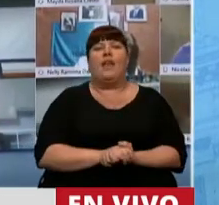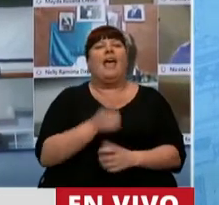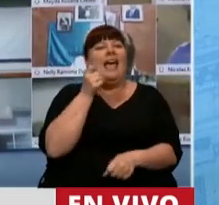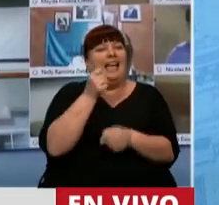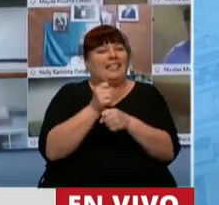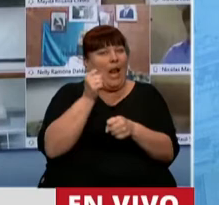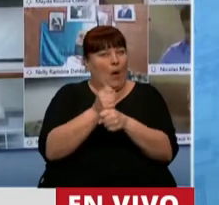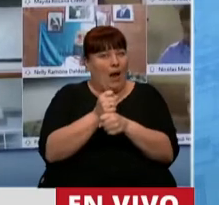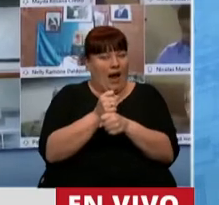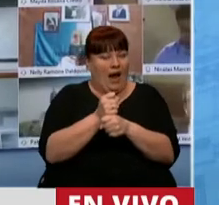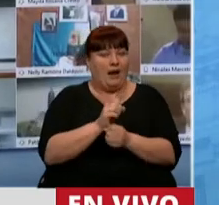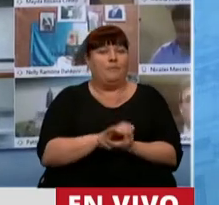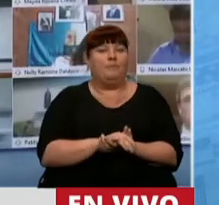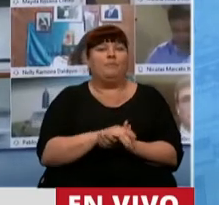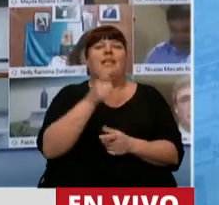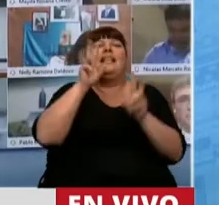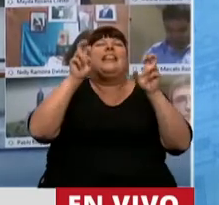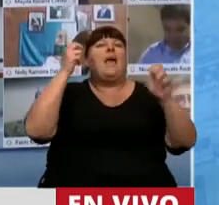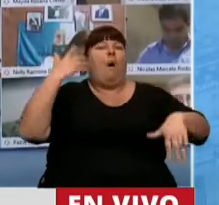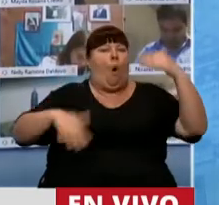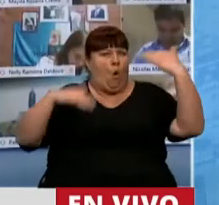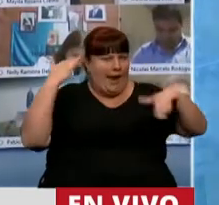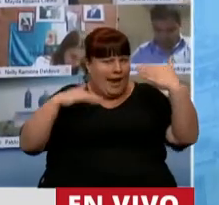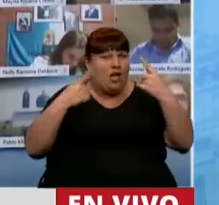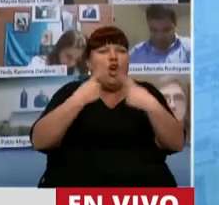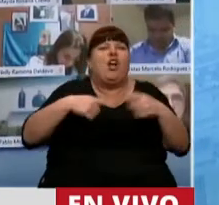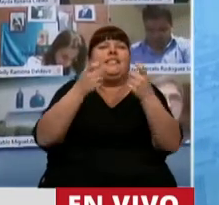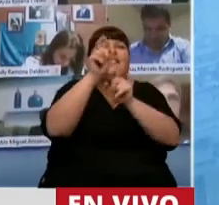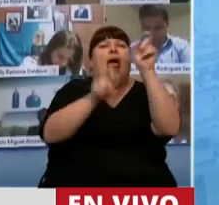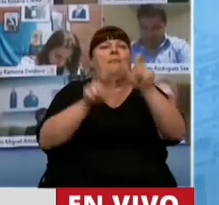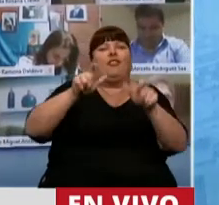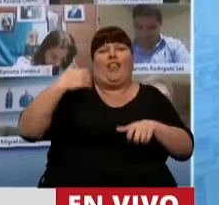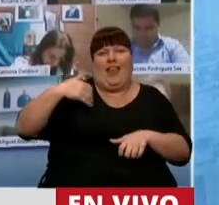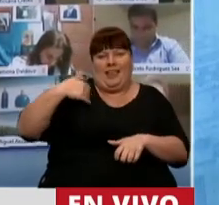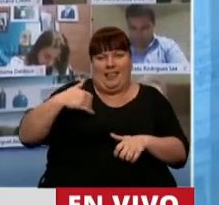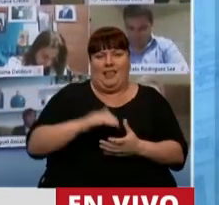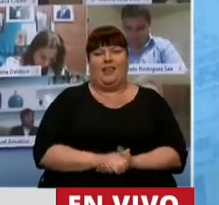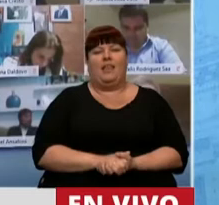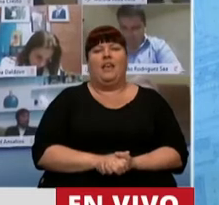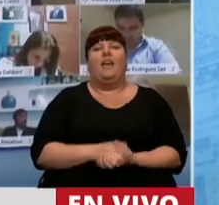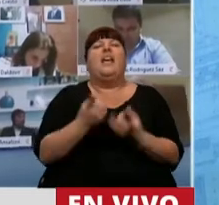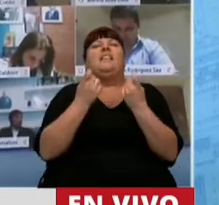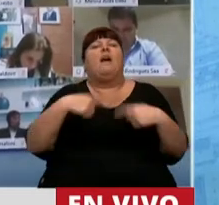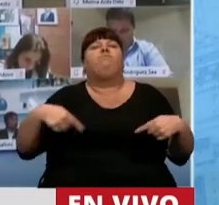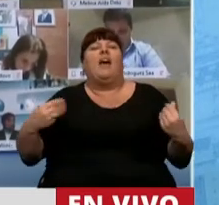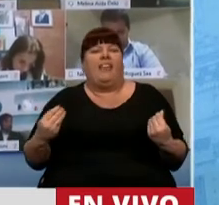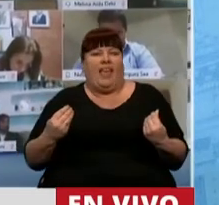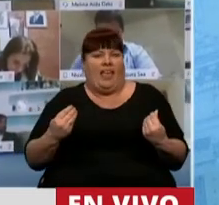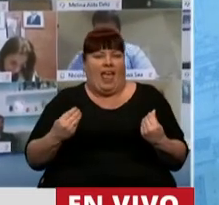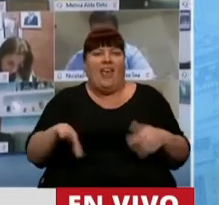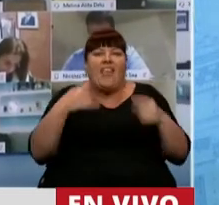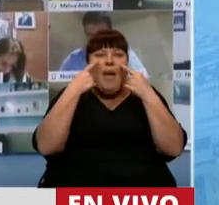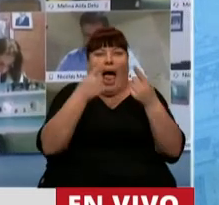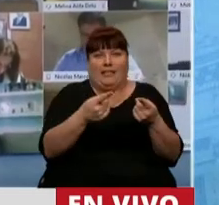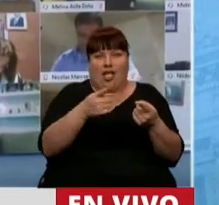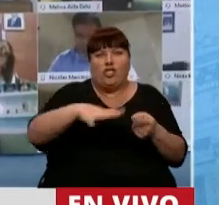trabajáramos en las urgencias, en lo que necesitaba el ciudadano. ¿Qué necesitaba? Que